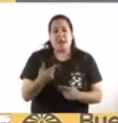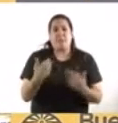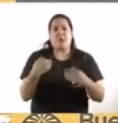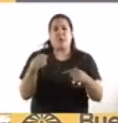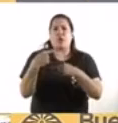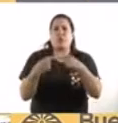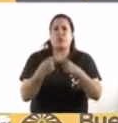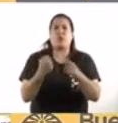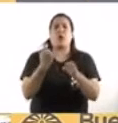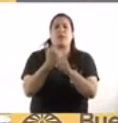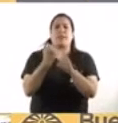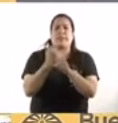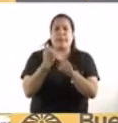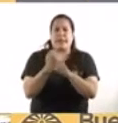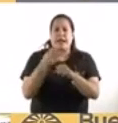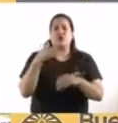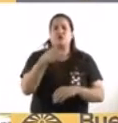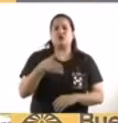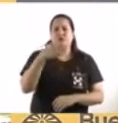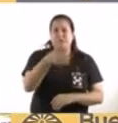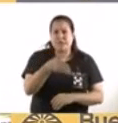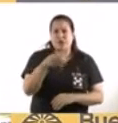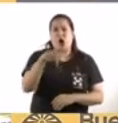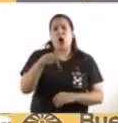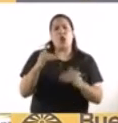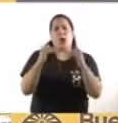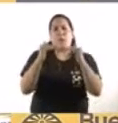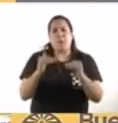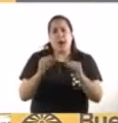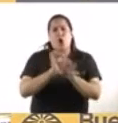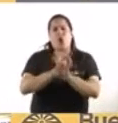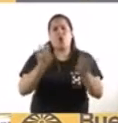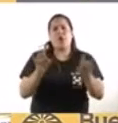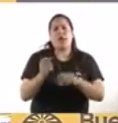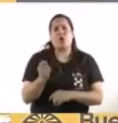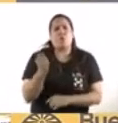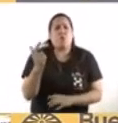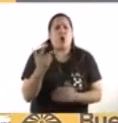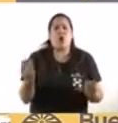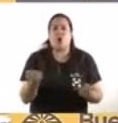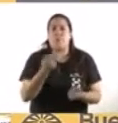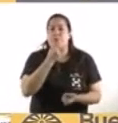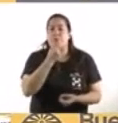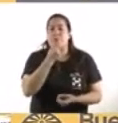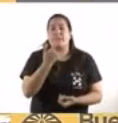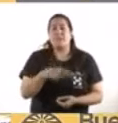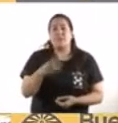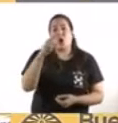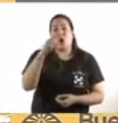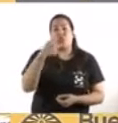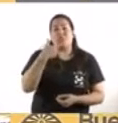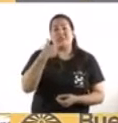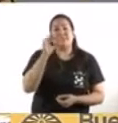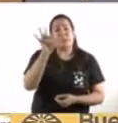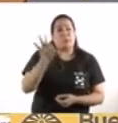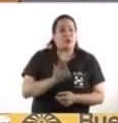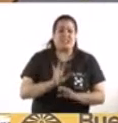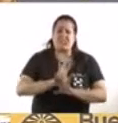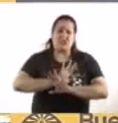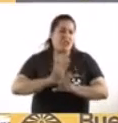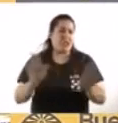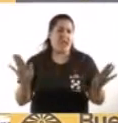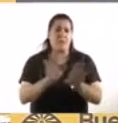rajatablas los protocolos y las medidas de cuidados, es un lugar que no genera un riesgo de contagio mayor que el resto de la ciudad.